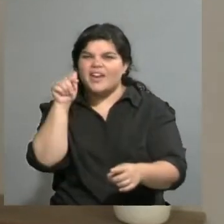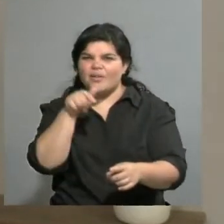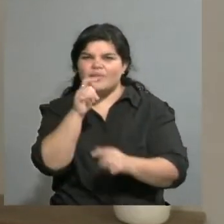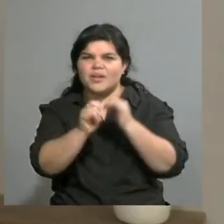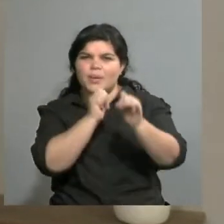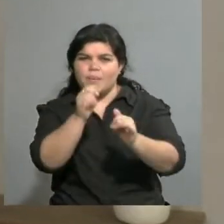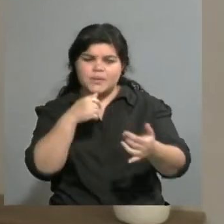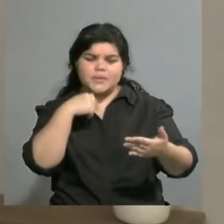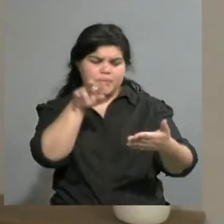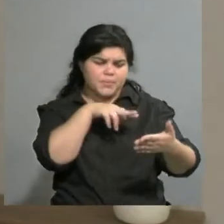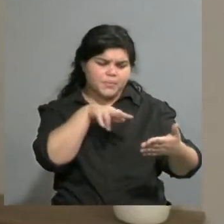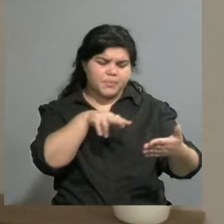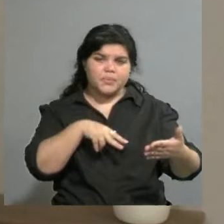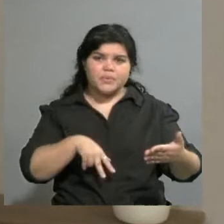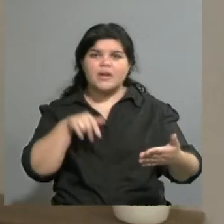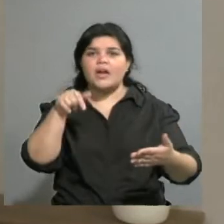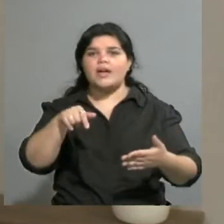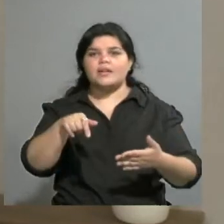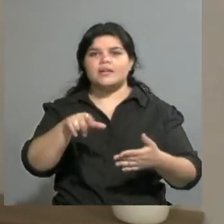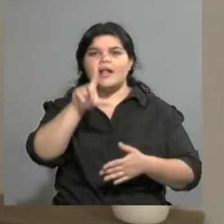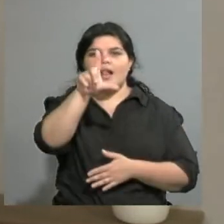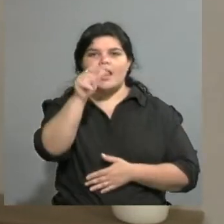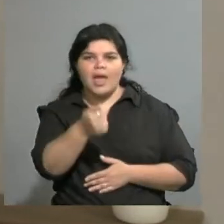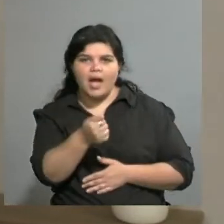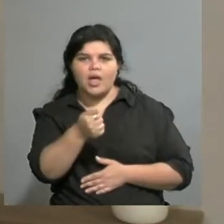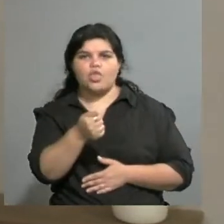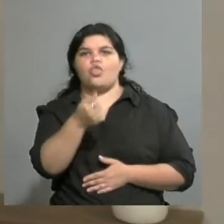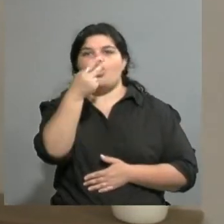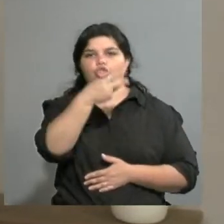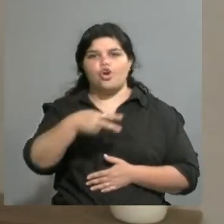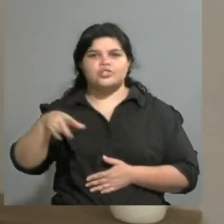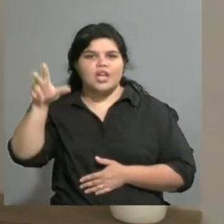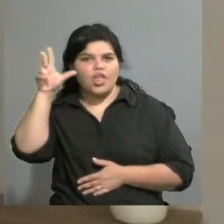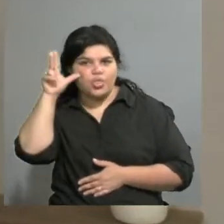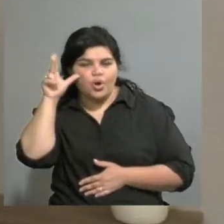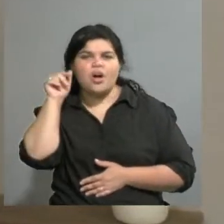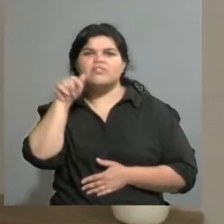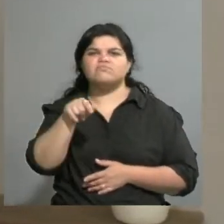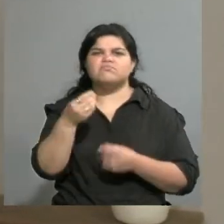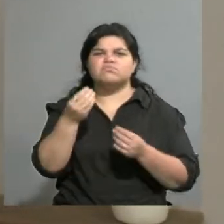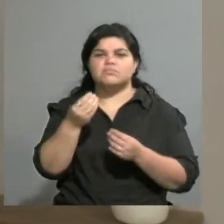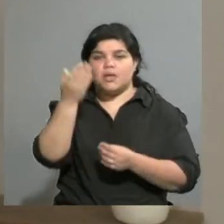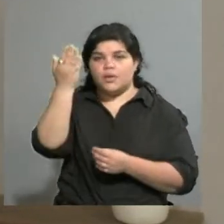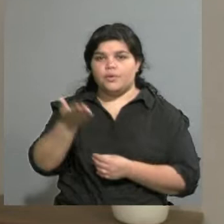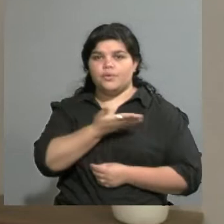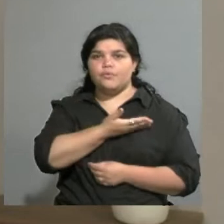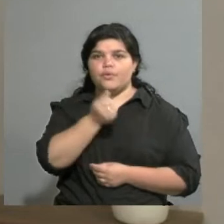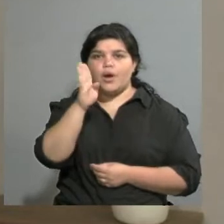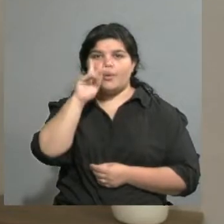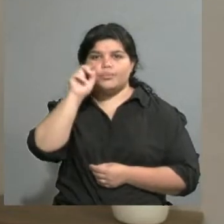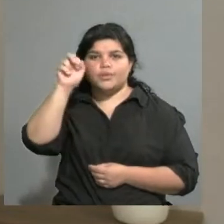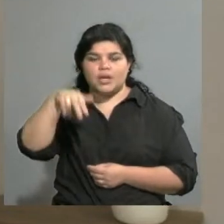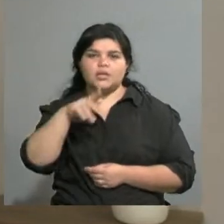es, viene y que es la 208. Así se llama y vamos a hablar de esta propuesta con Fabián Castellani y Bela